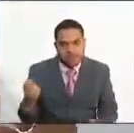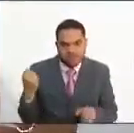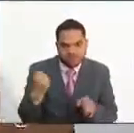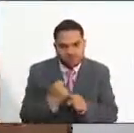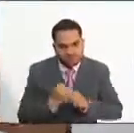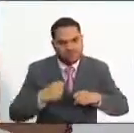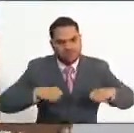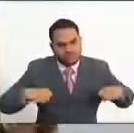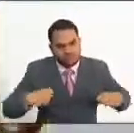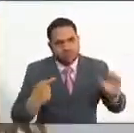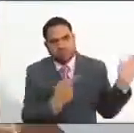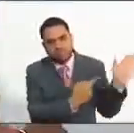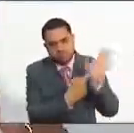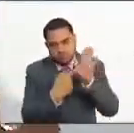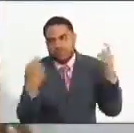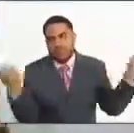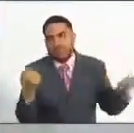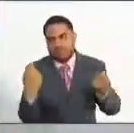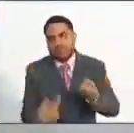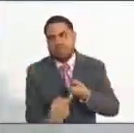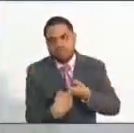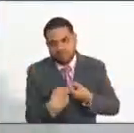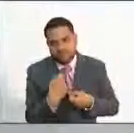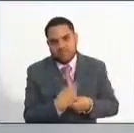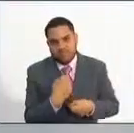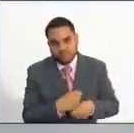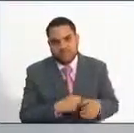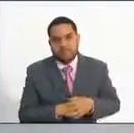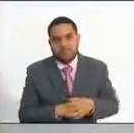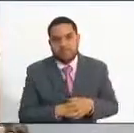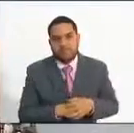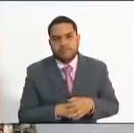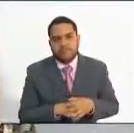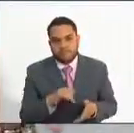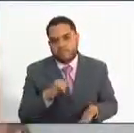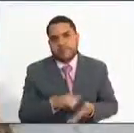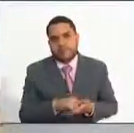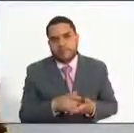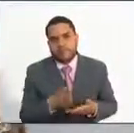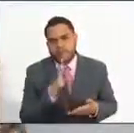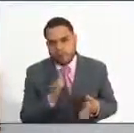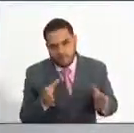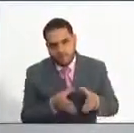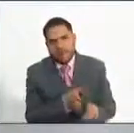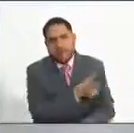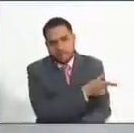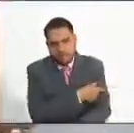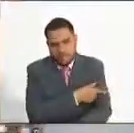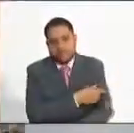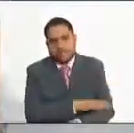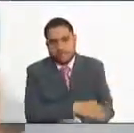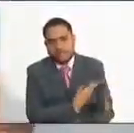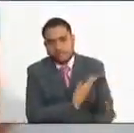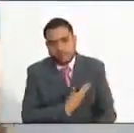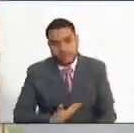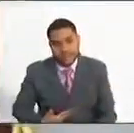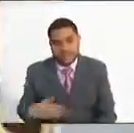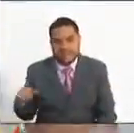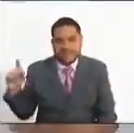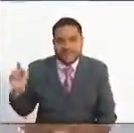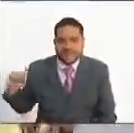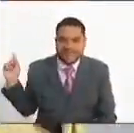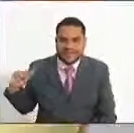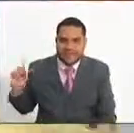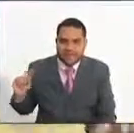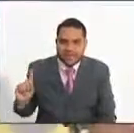proveer estos empleos que, evidentemente, hay que seguir, comisionado presidente, pues una etapa larga de